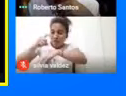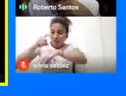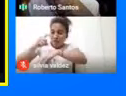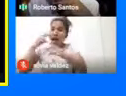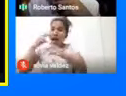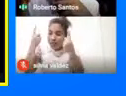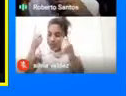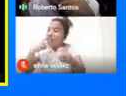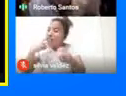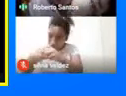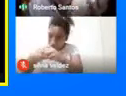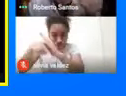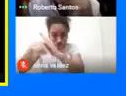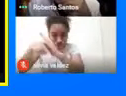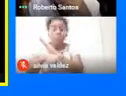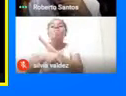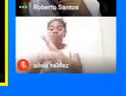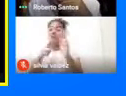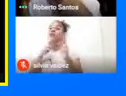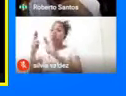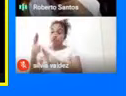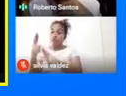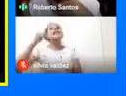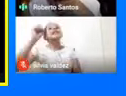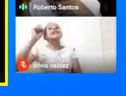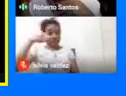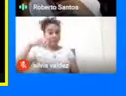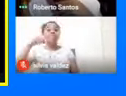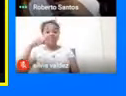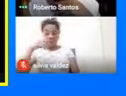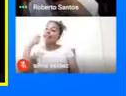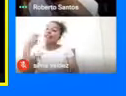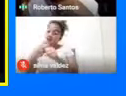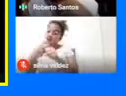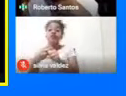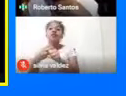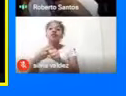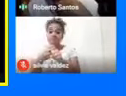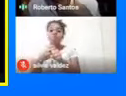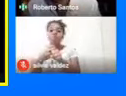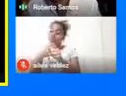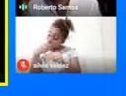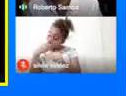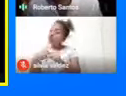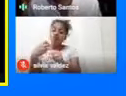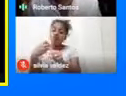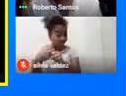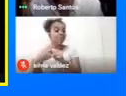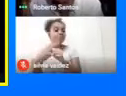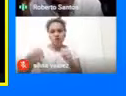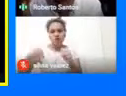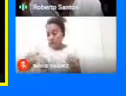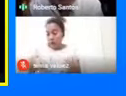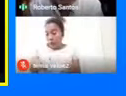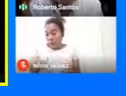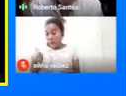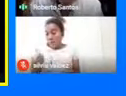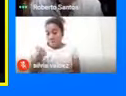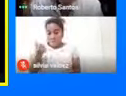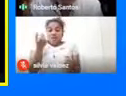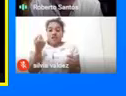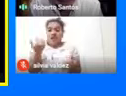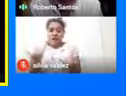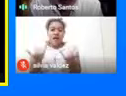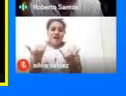Bueno La respuesta es sí Sí Es muy difícil Es muy difícil Nosotros apenas Apenas ahora